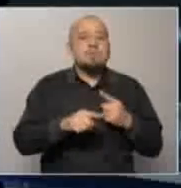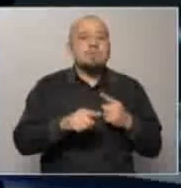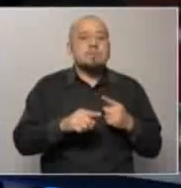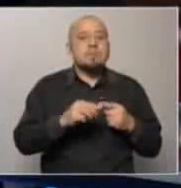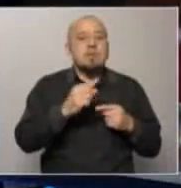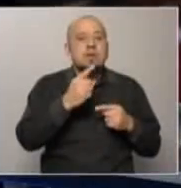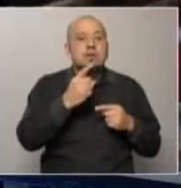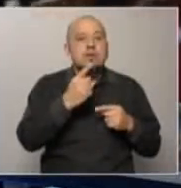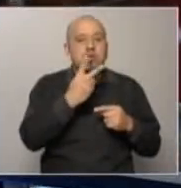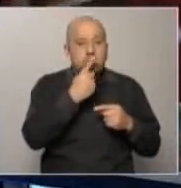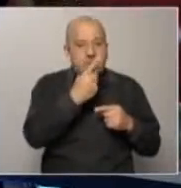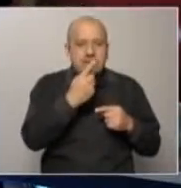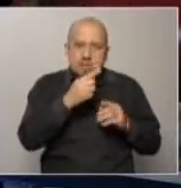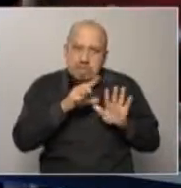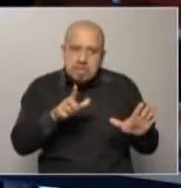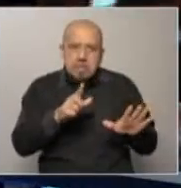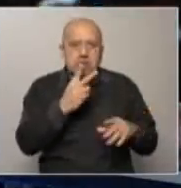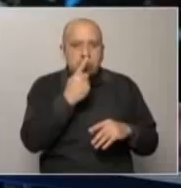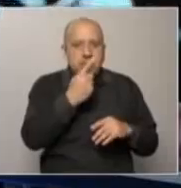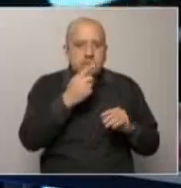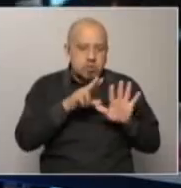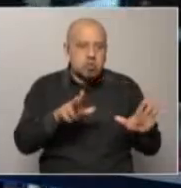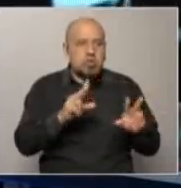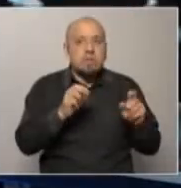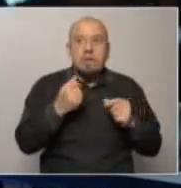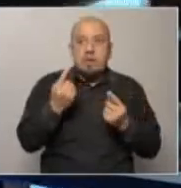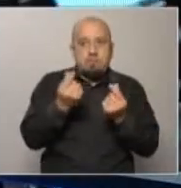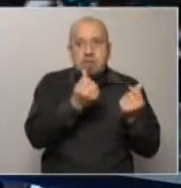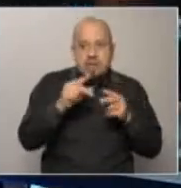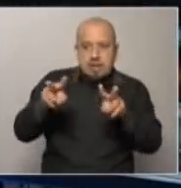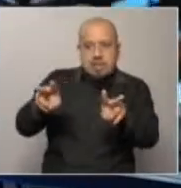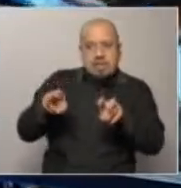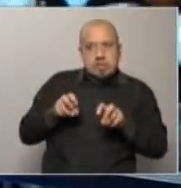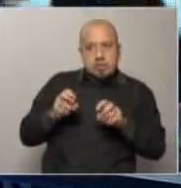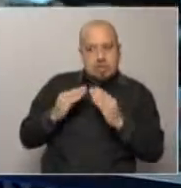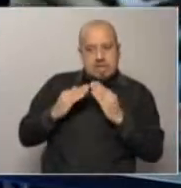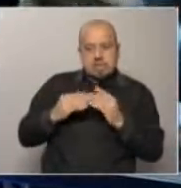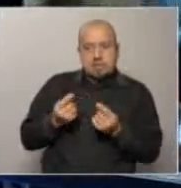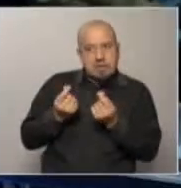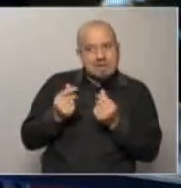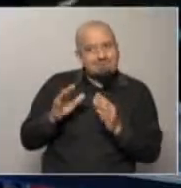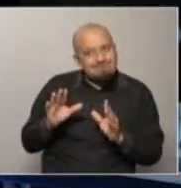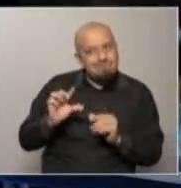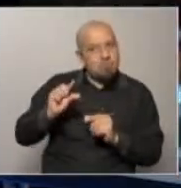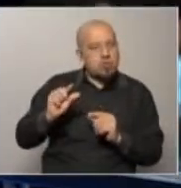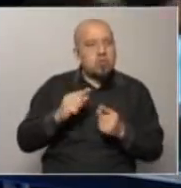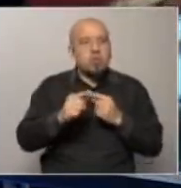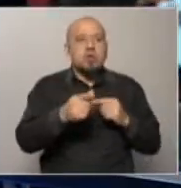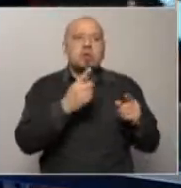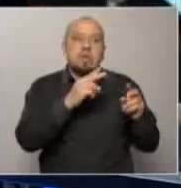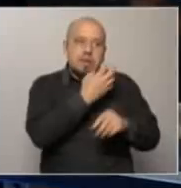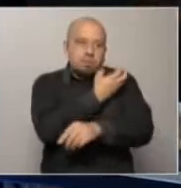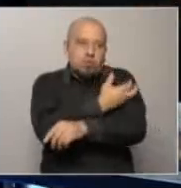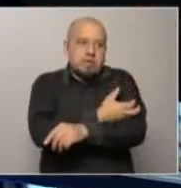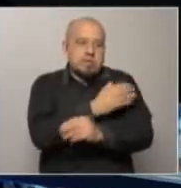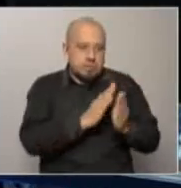2017 uno ve un cambio de tendencia clara en temas como ingresos de los hogares que empezó a bajar y suba la pobreza muy leve pero muy significativa desde el